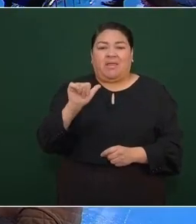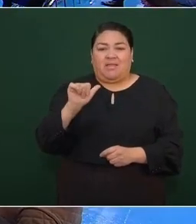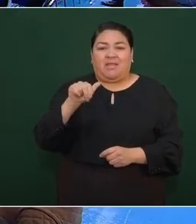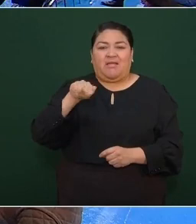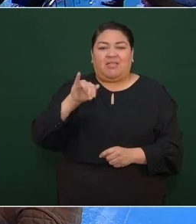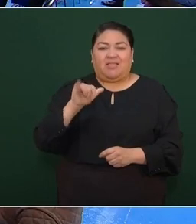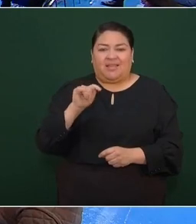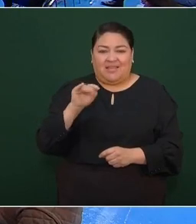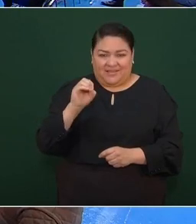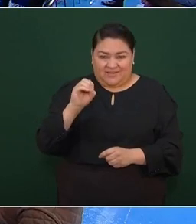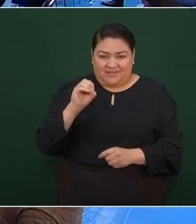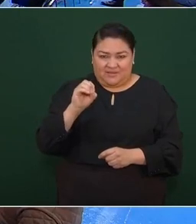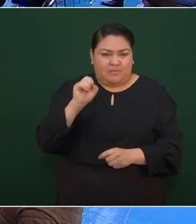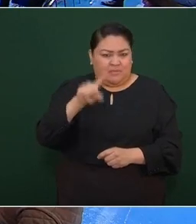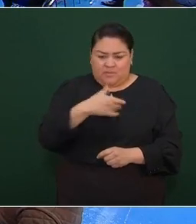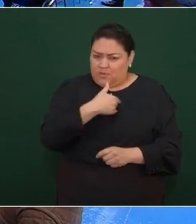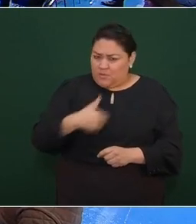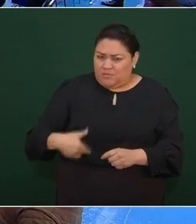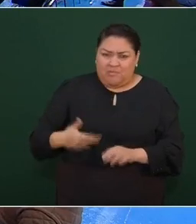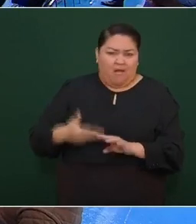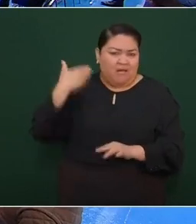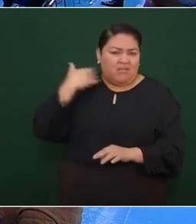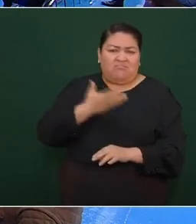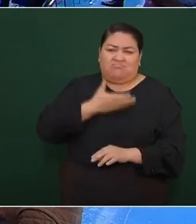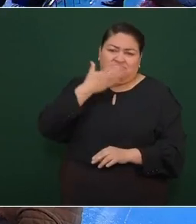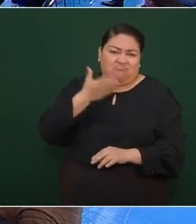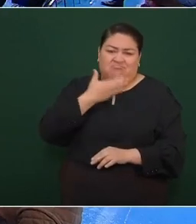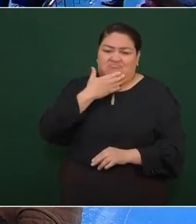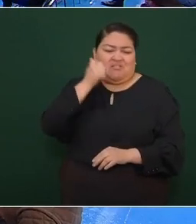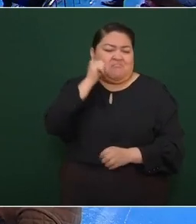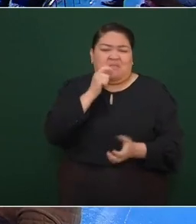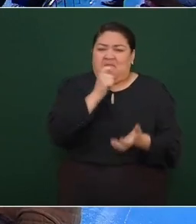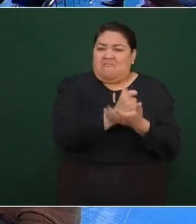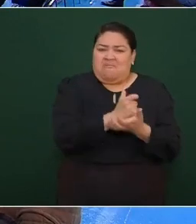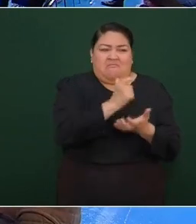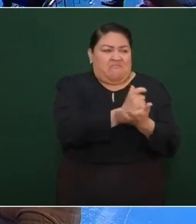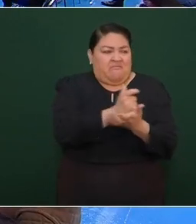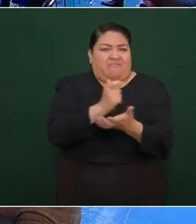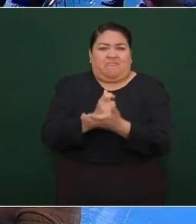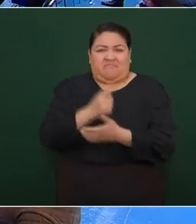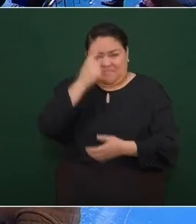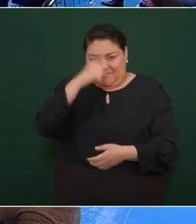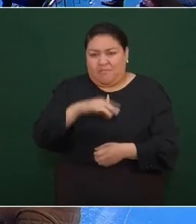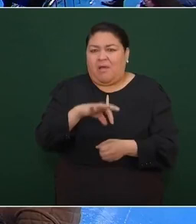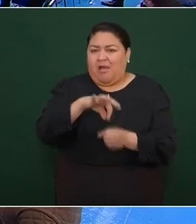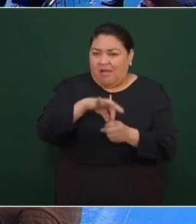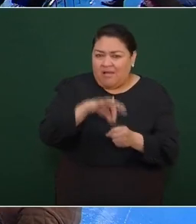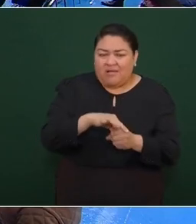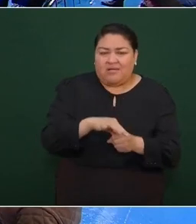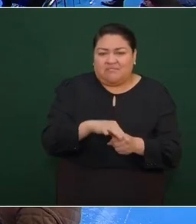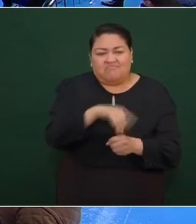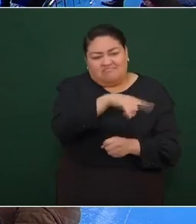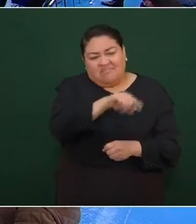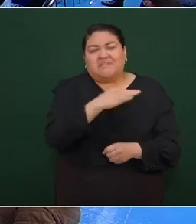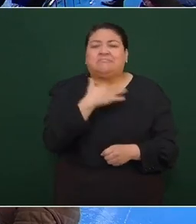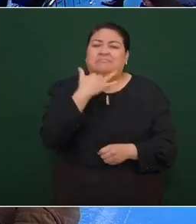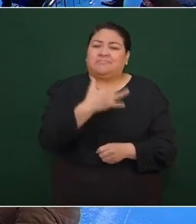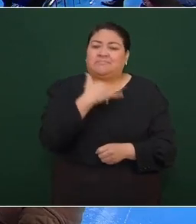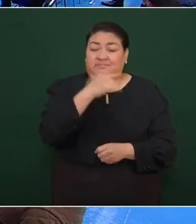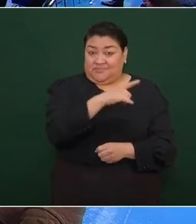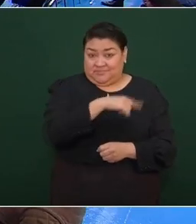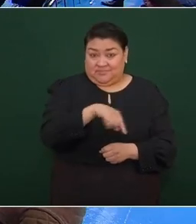así era con ellos por eso